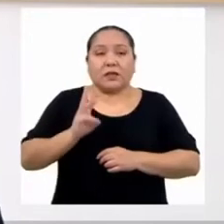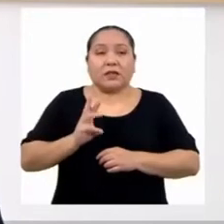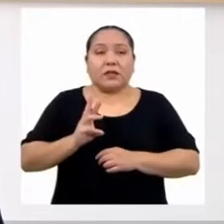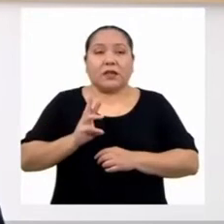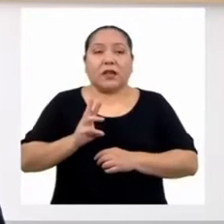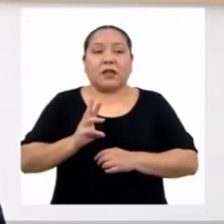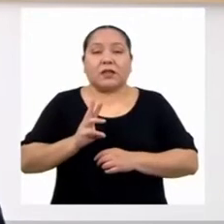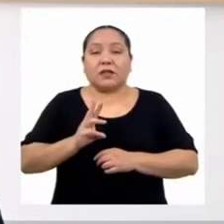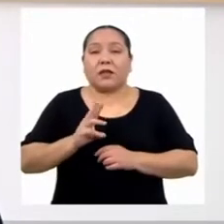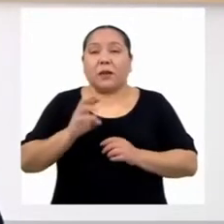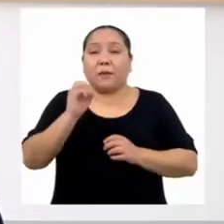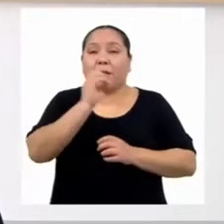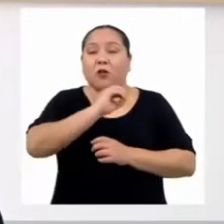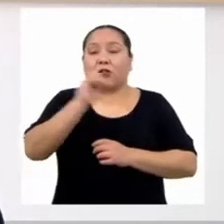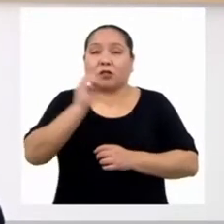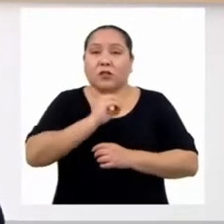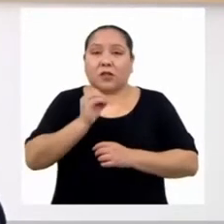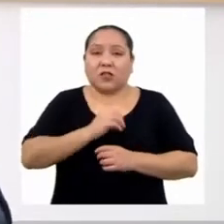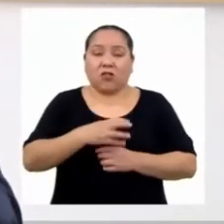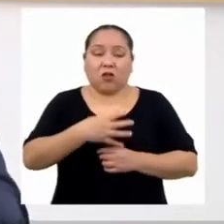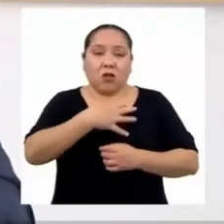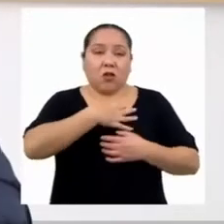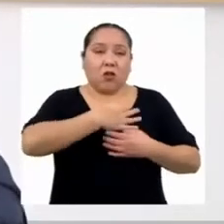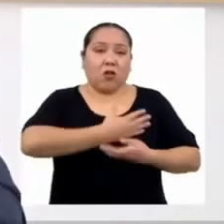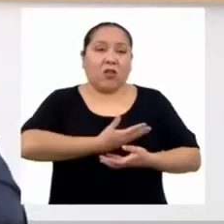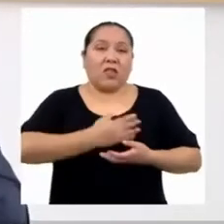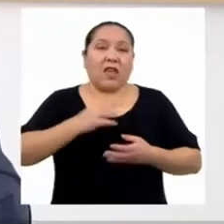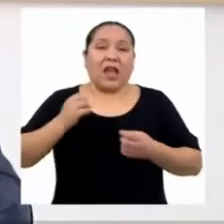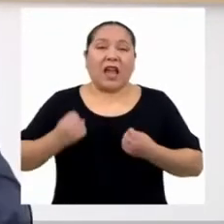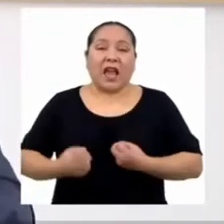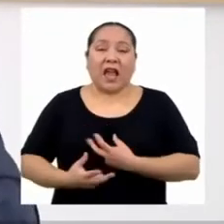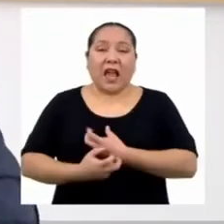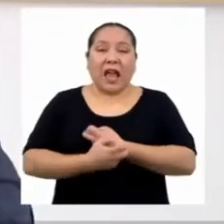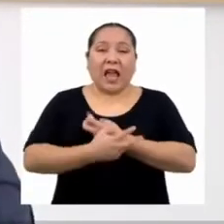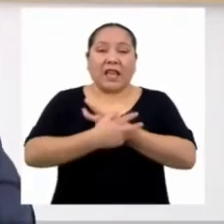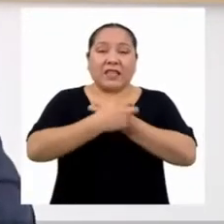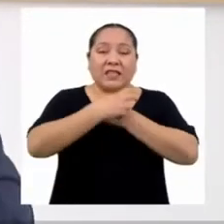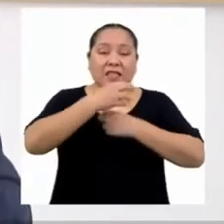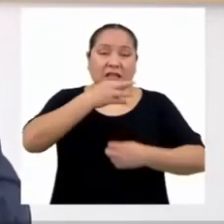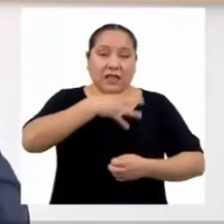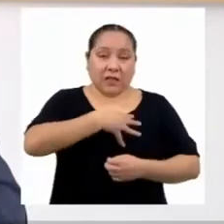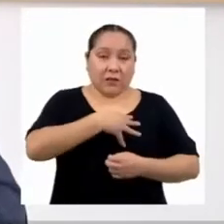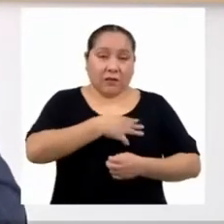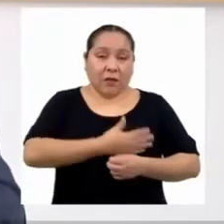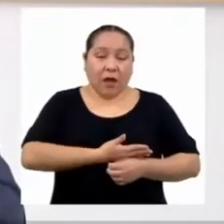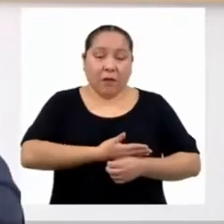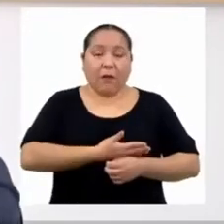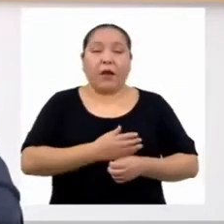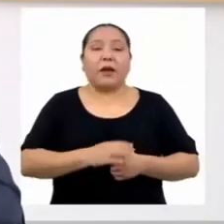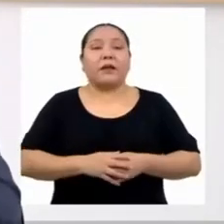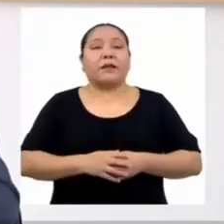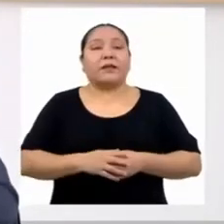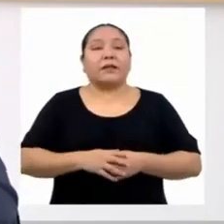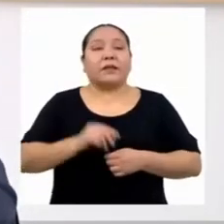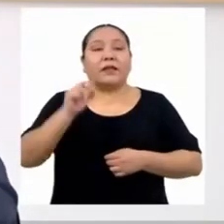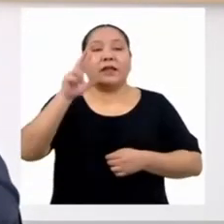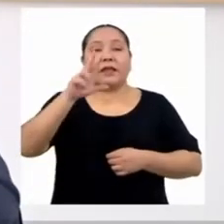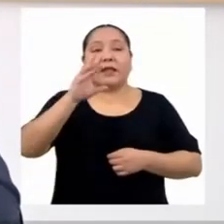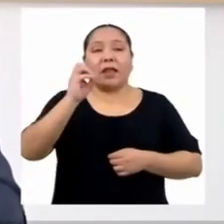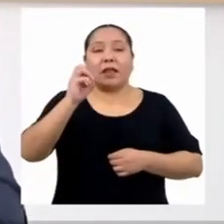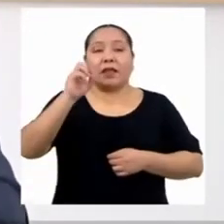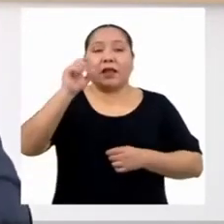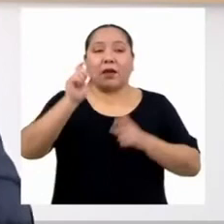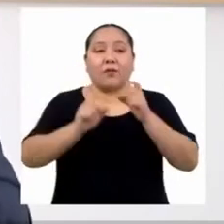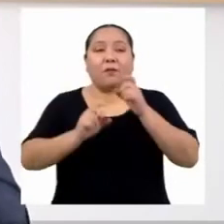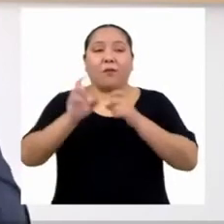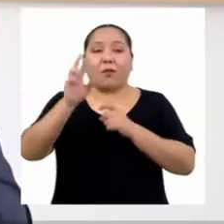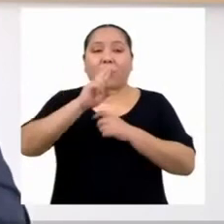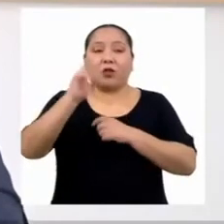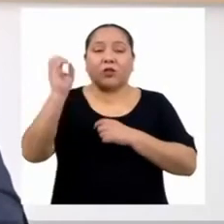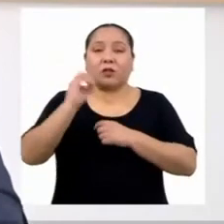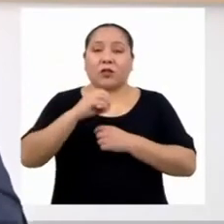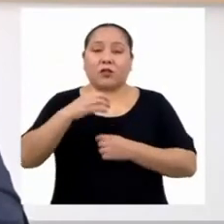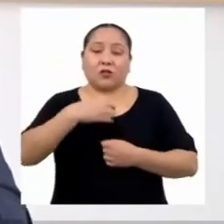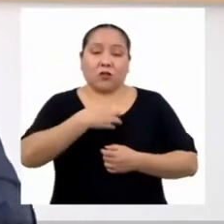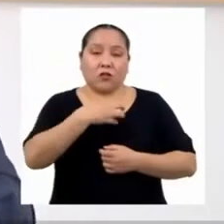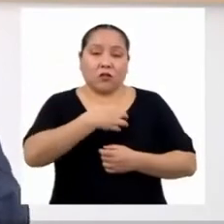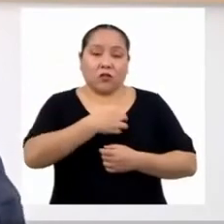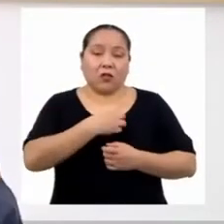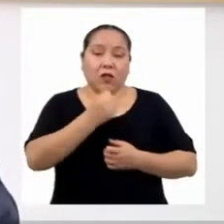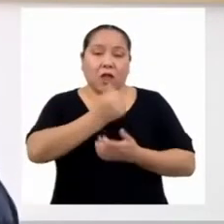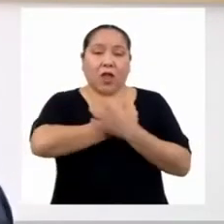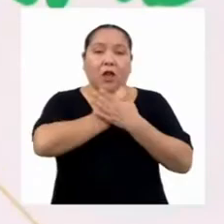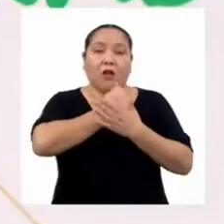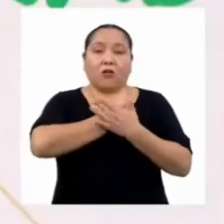el 27% de los casos de diabetes y aproximadamente el 30% de la carga de cardiopatía isquémica.